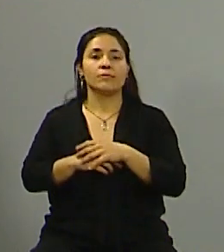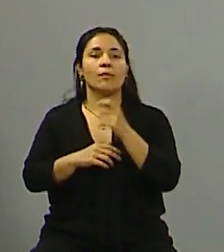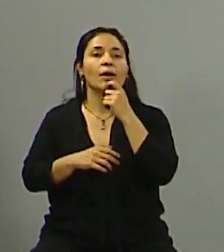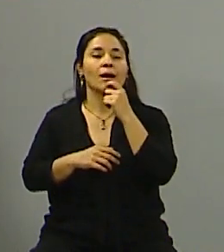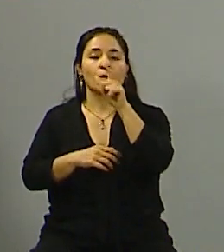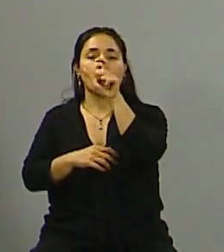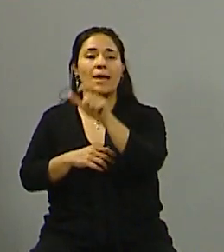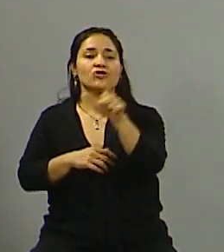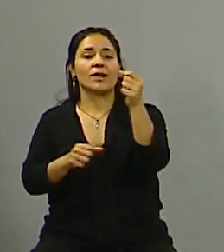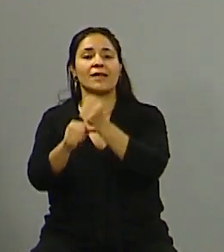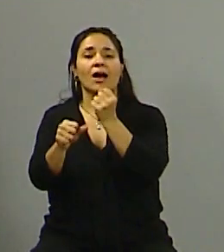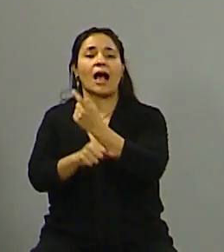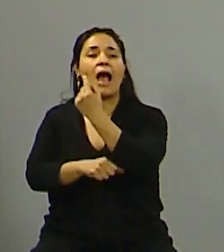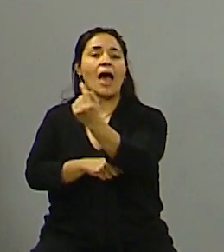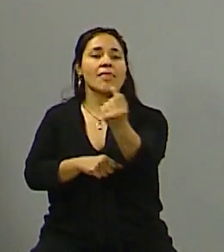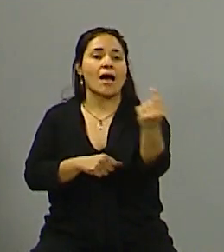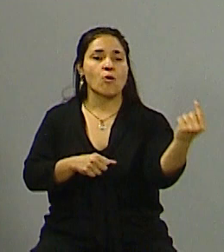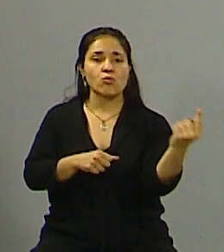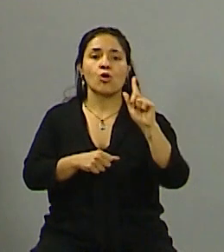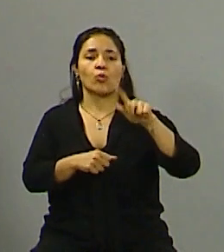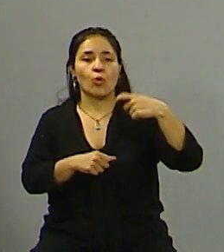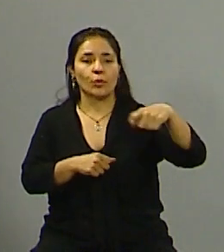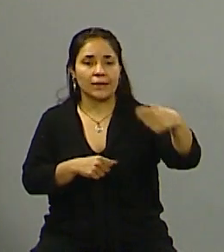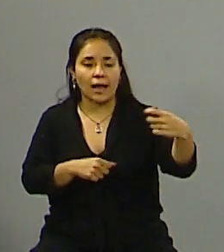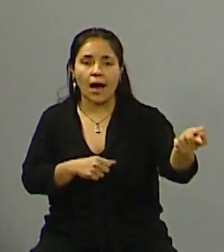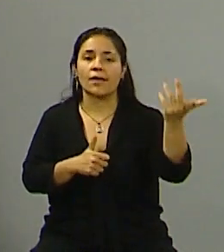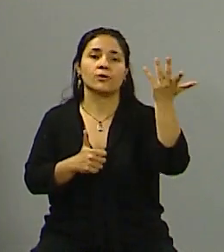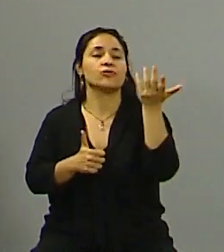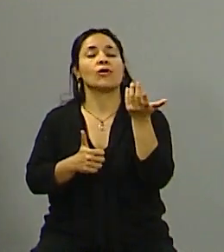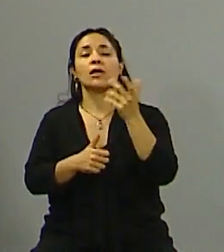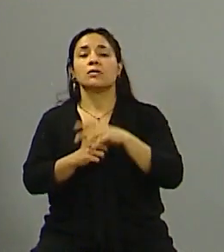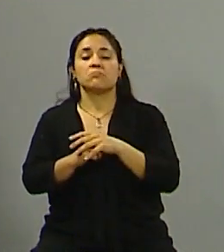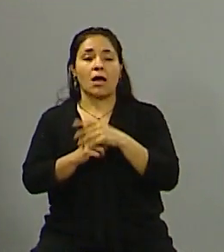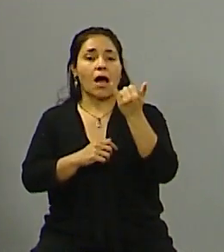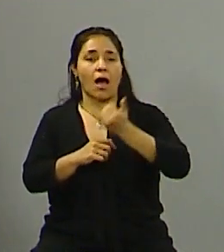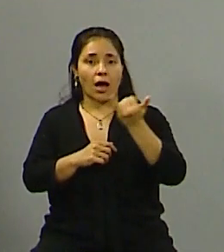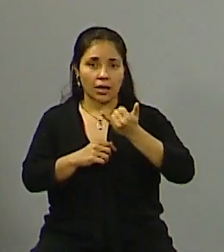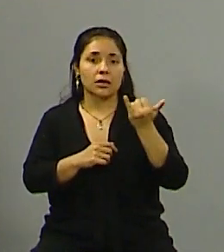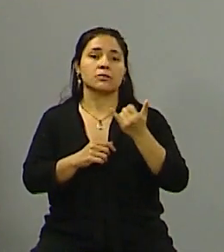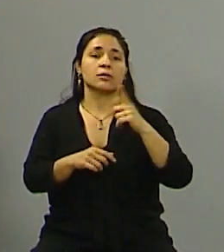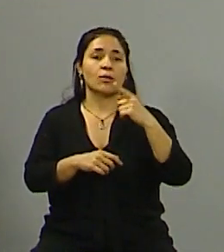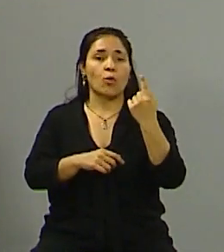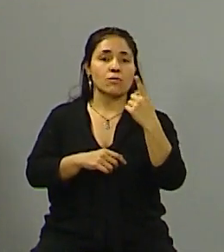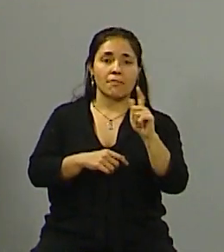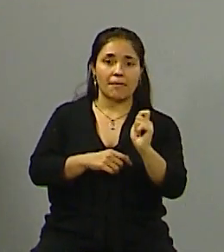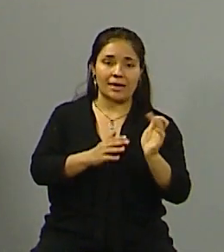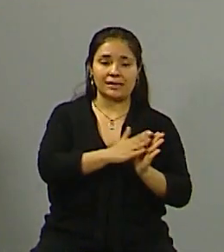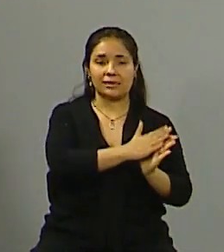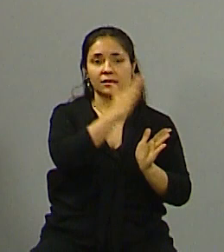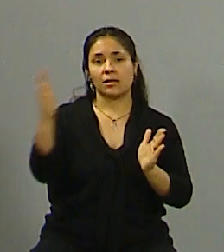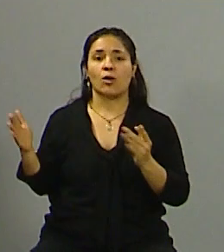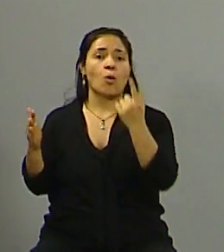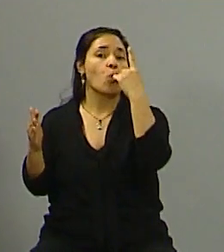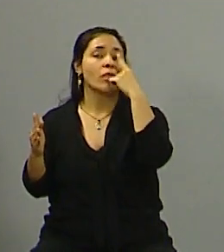trabajador y trabajadora cada jubilado y jubilada va a tener a lo largo del mes o en un solo